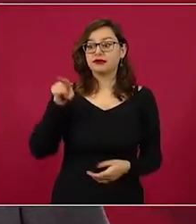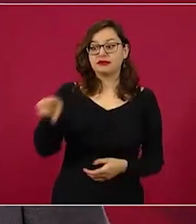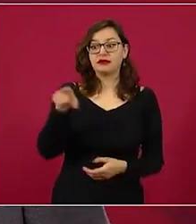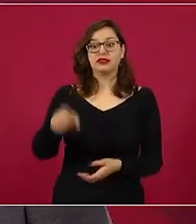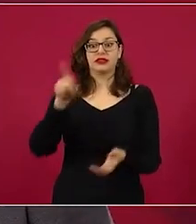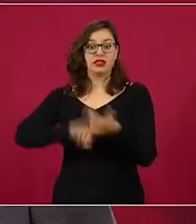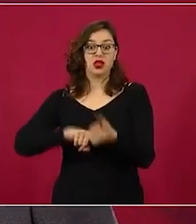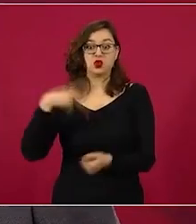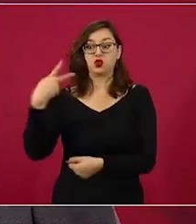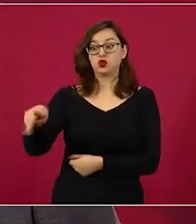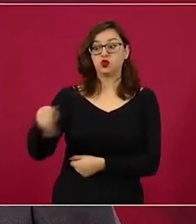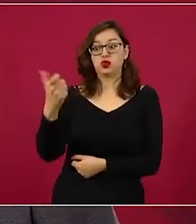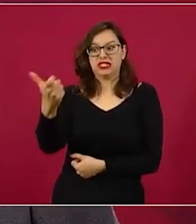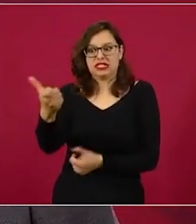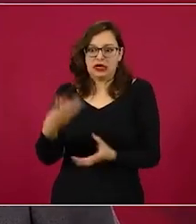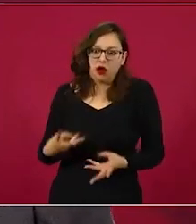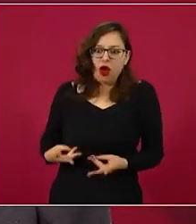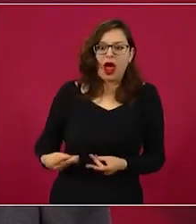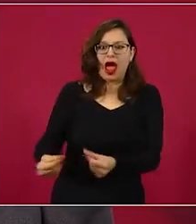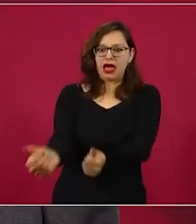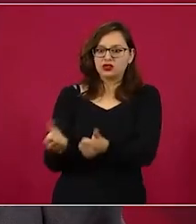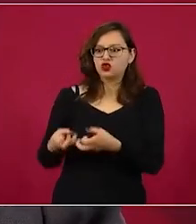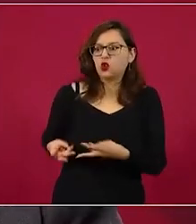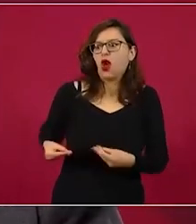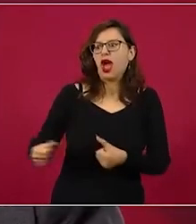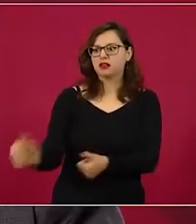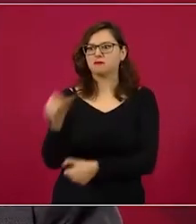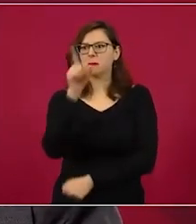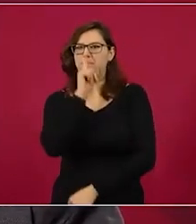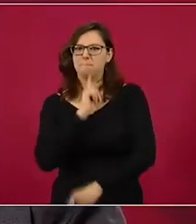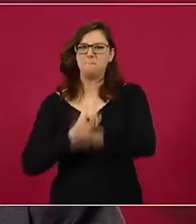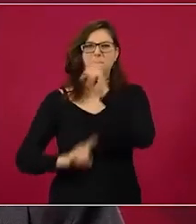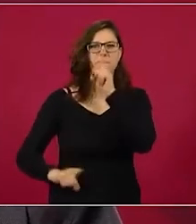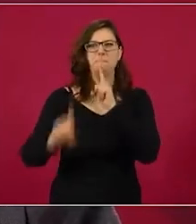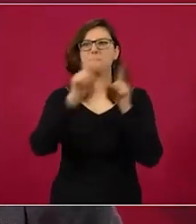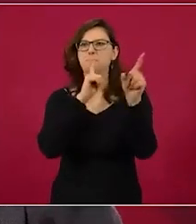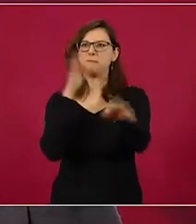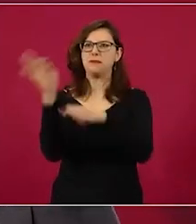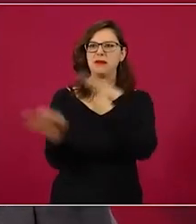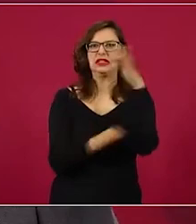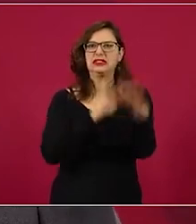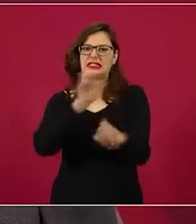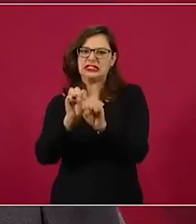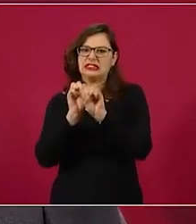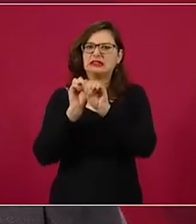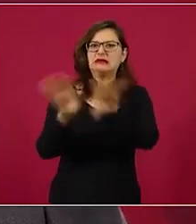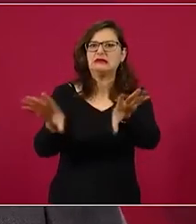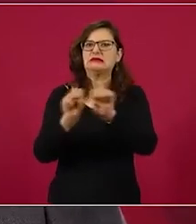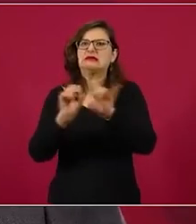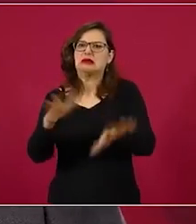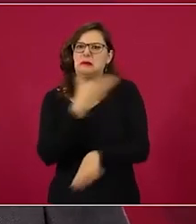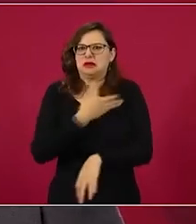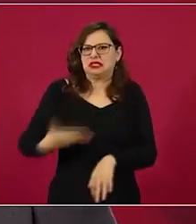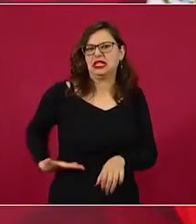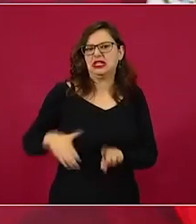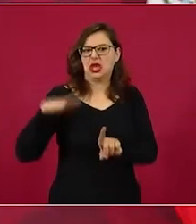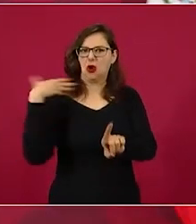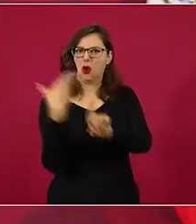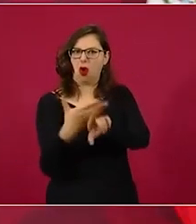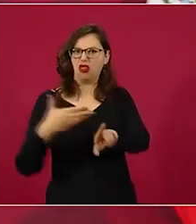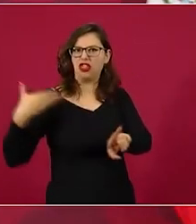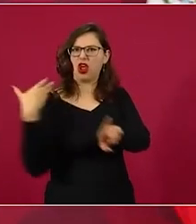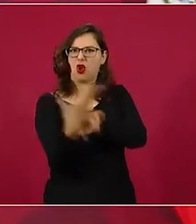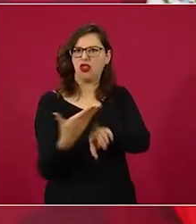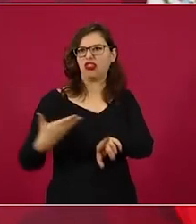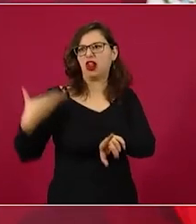sucia, a desprestigiarme y traemos